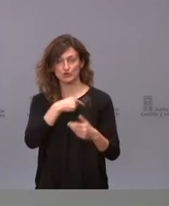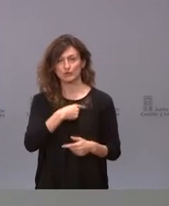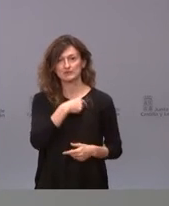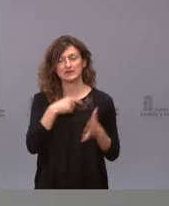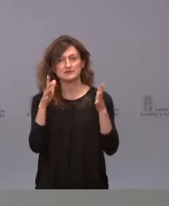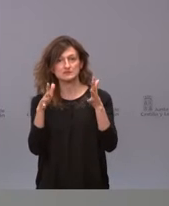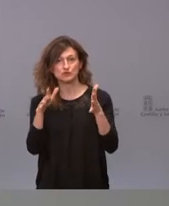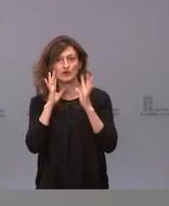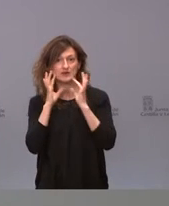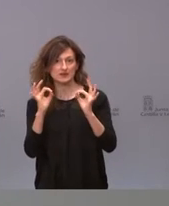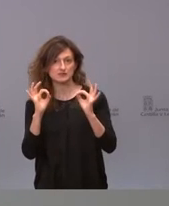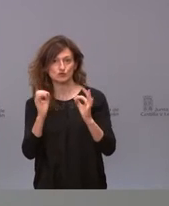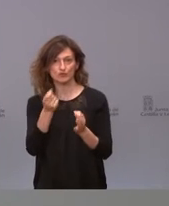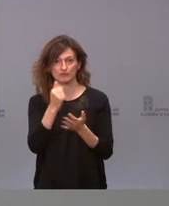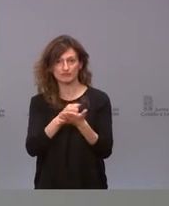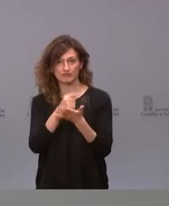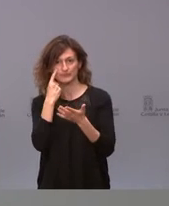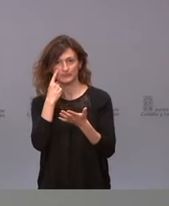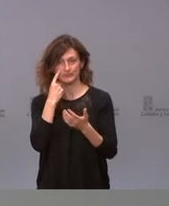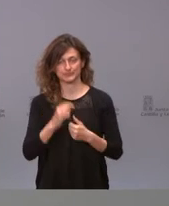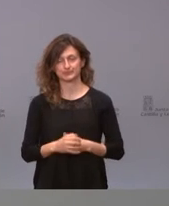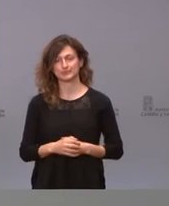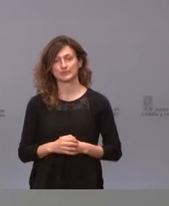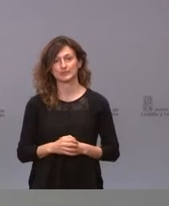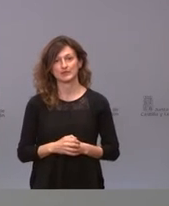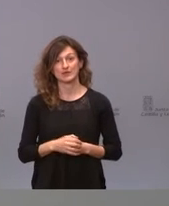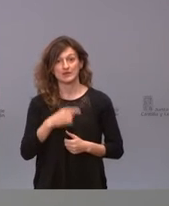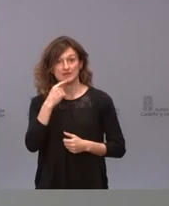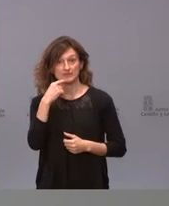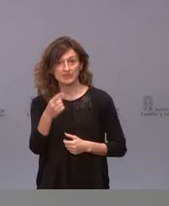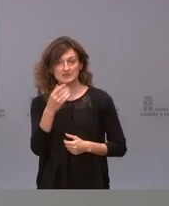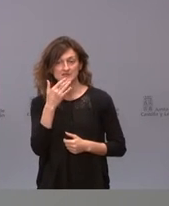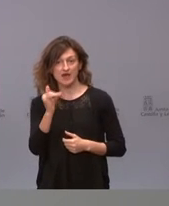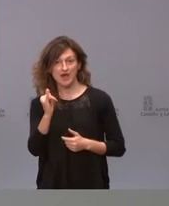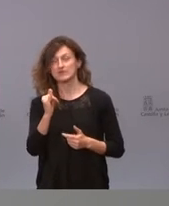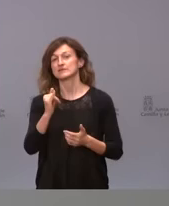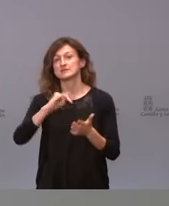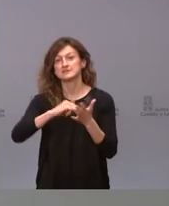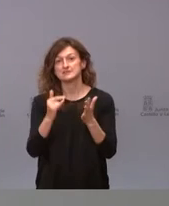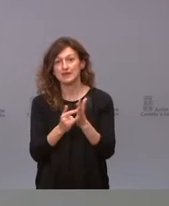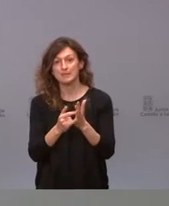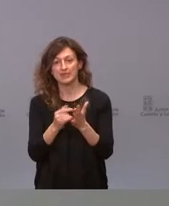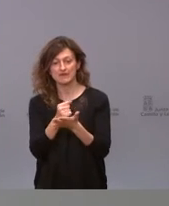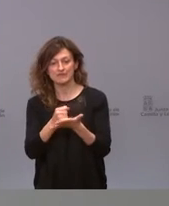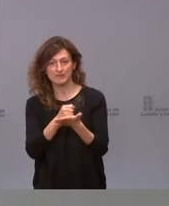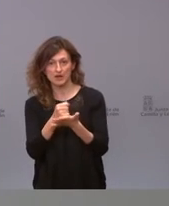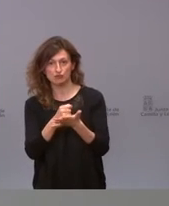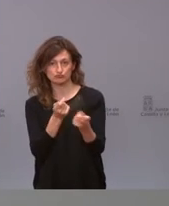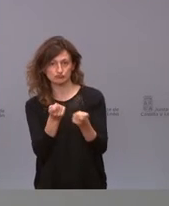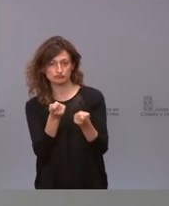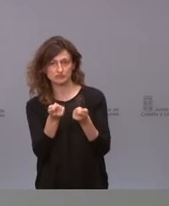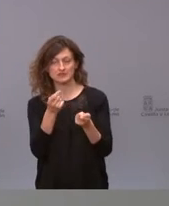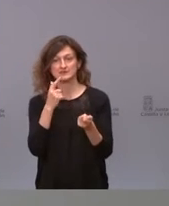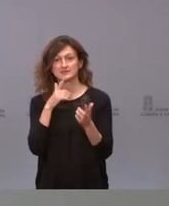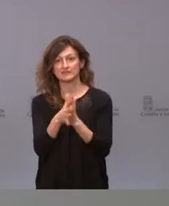Asesor para los Riesgos de Farmacovigilancia de la EMA. Decir que el que exista este sistema de farmacovigilancia es una garantía